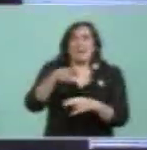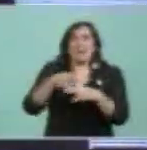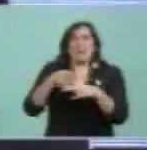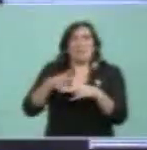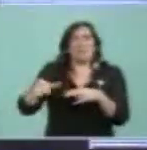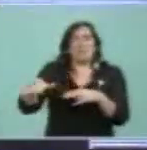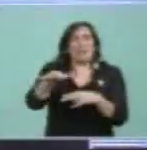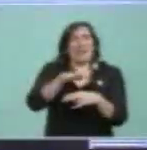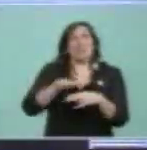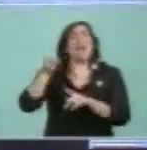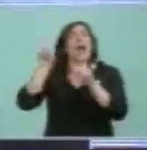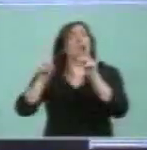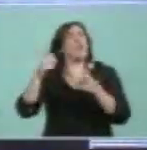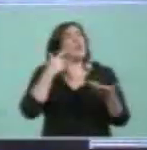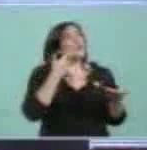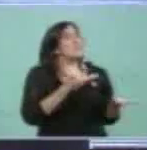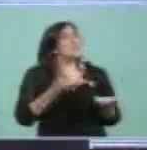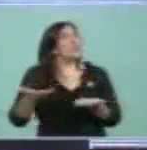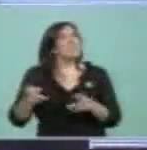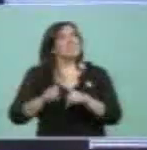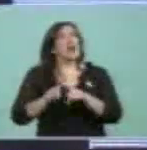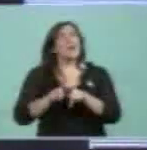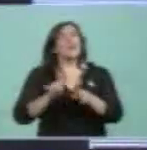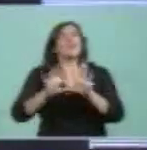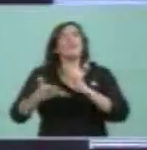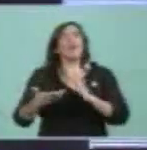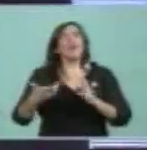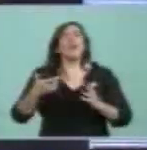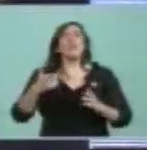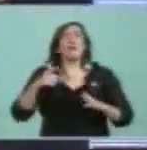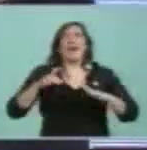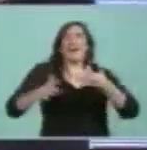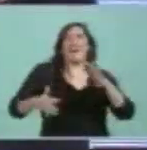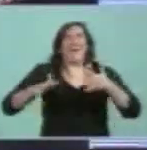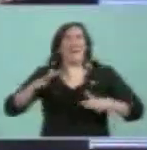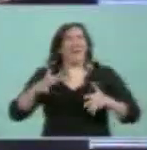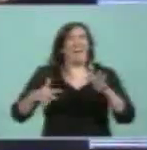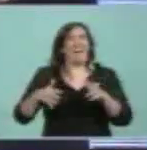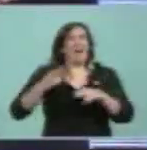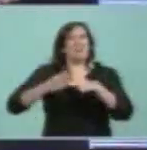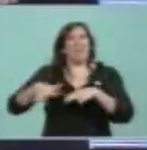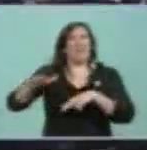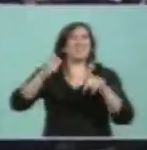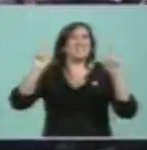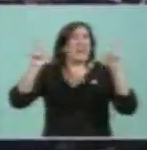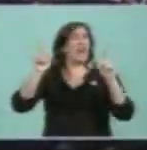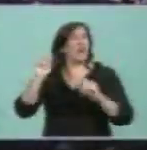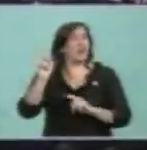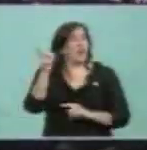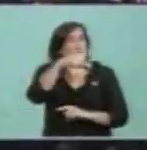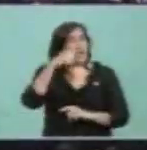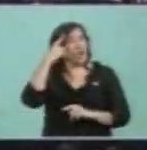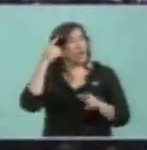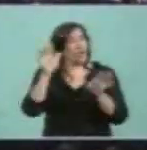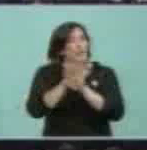algunos quisieron presentar como un escolado samba, pero era una plaza de mujeres revolucionarias, que nadie se equivoque.